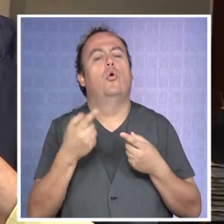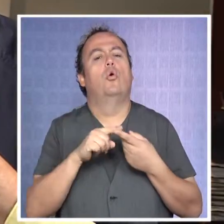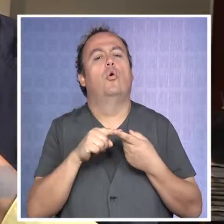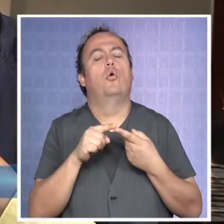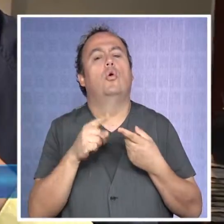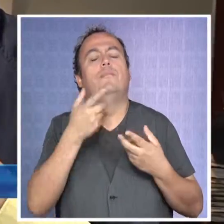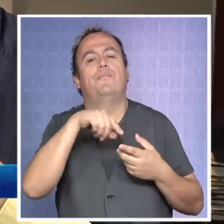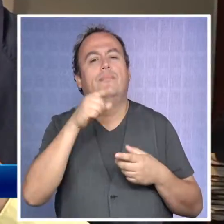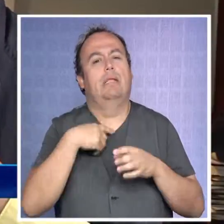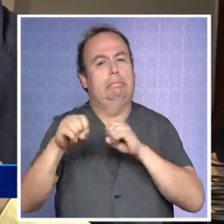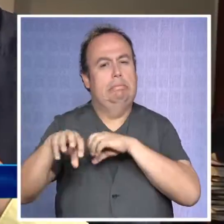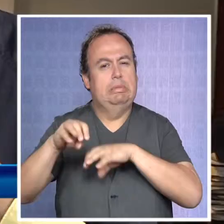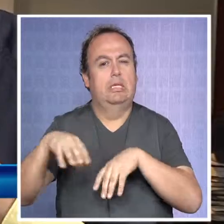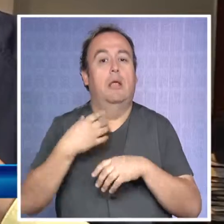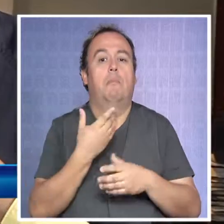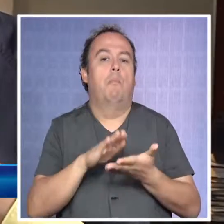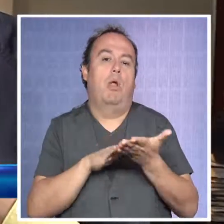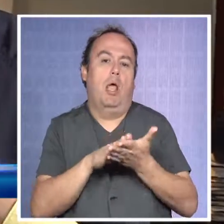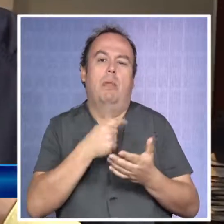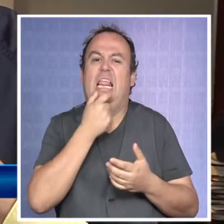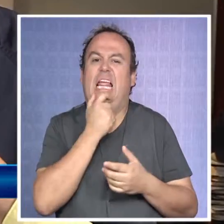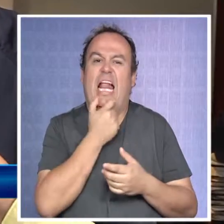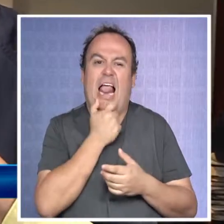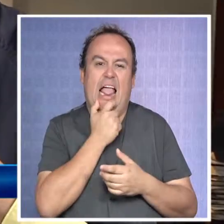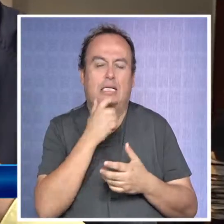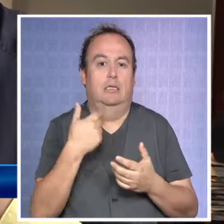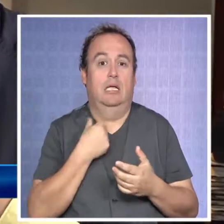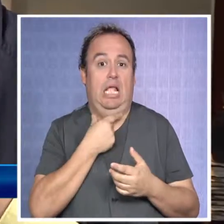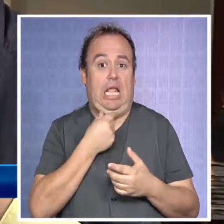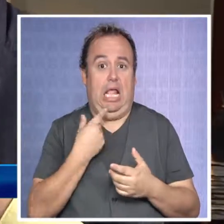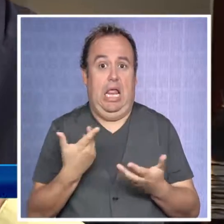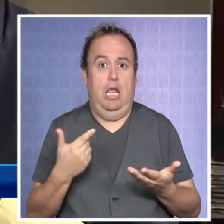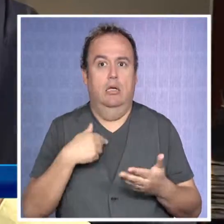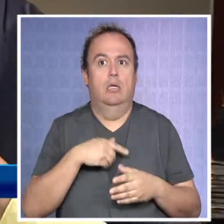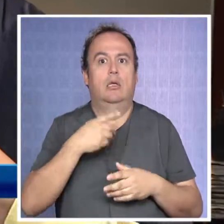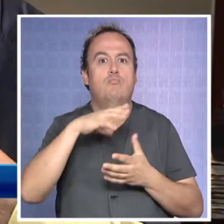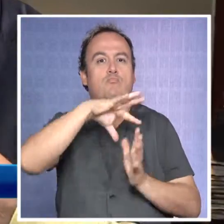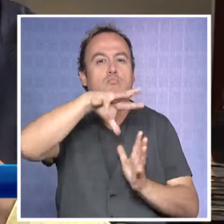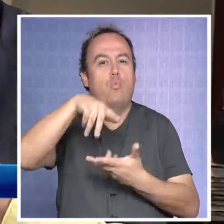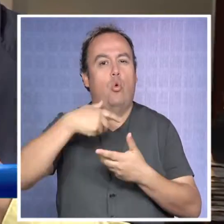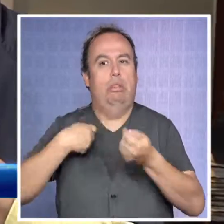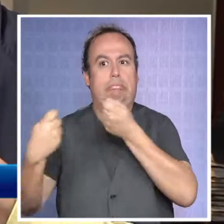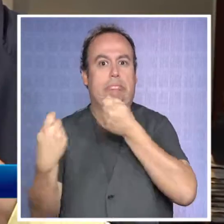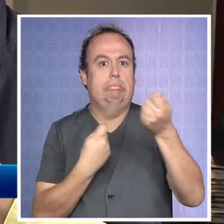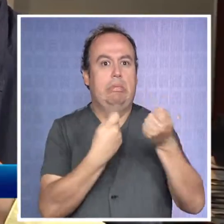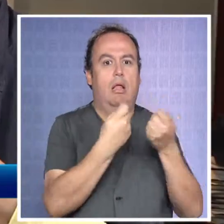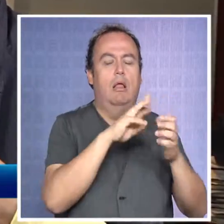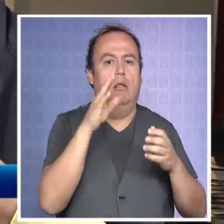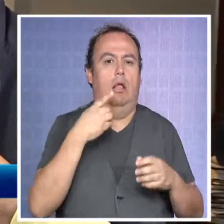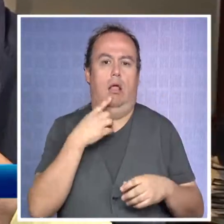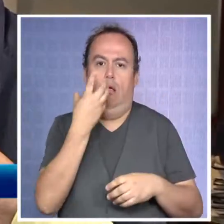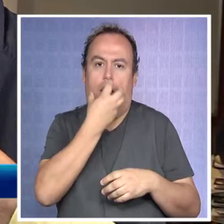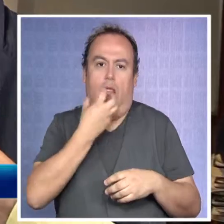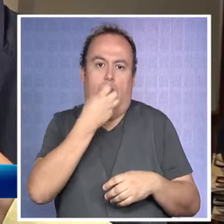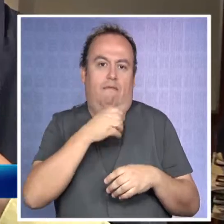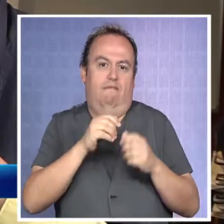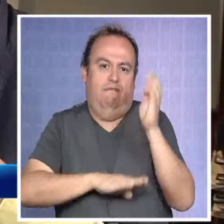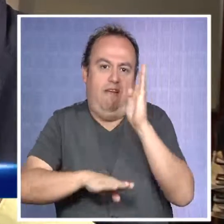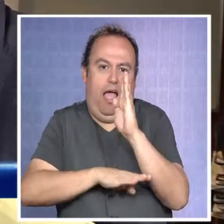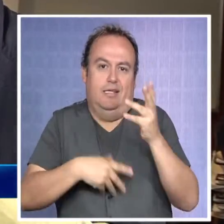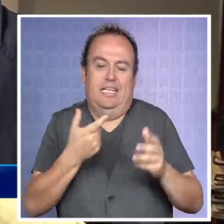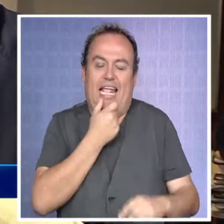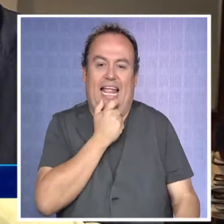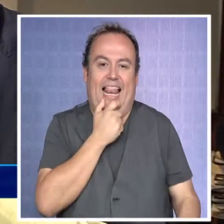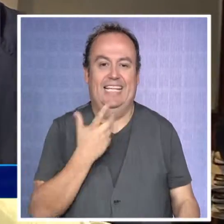capacitándolo en muchas cosas, entre ellos el idioma inglés, porque si queremos ser una nación que salga al mundo tenemos que tener hoy día el idioma básico que